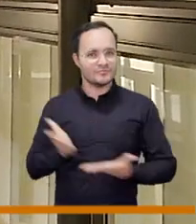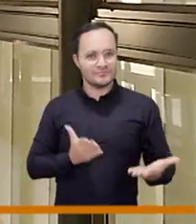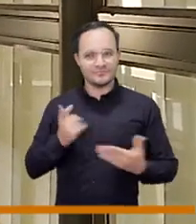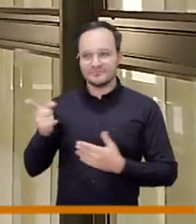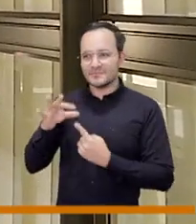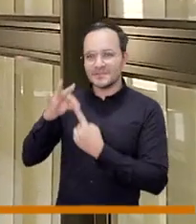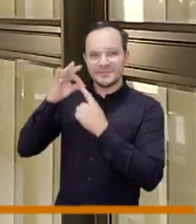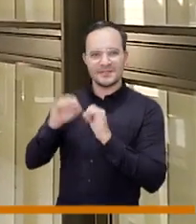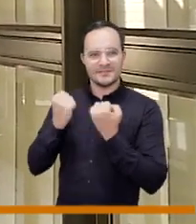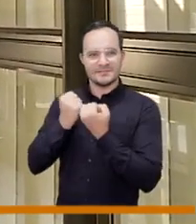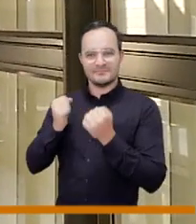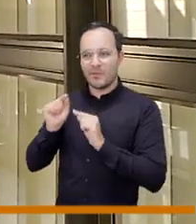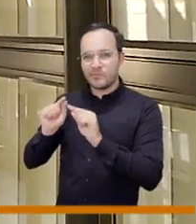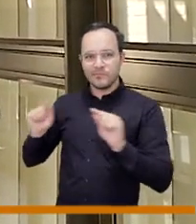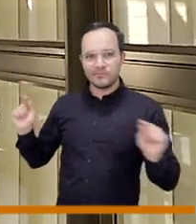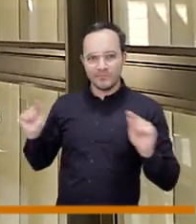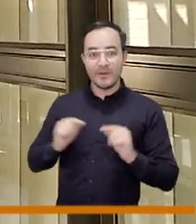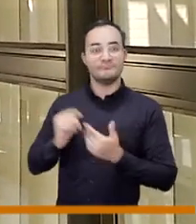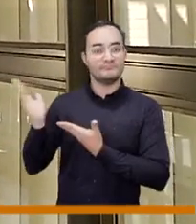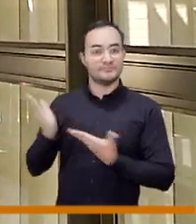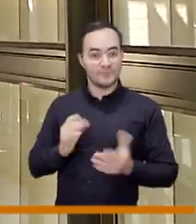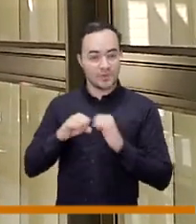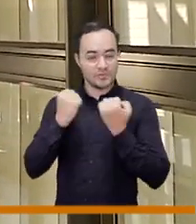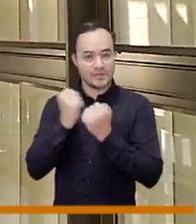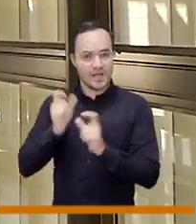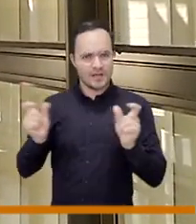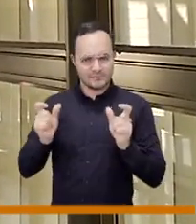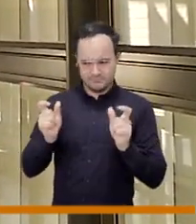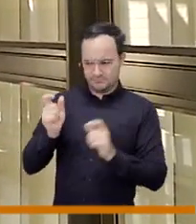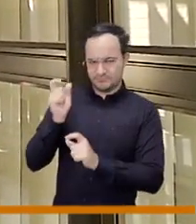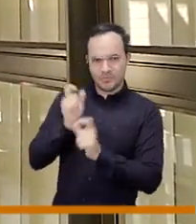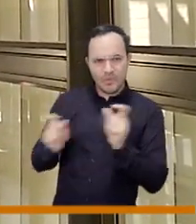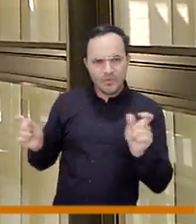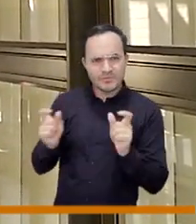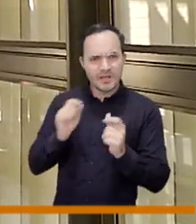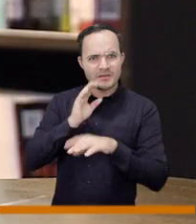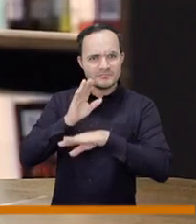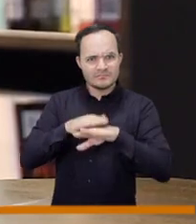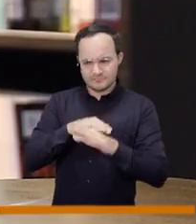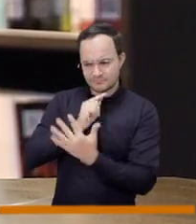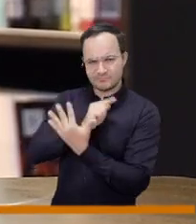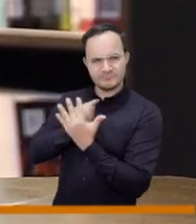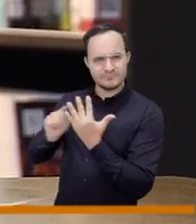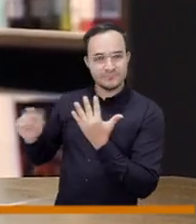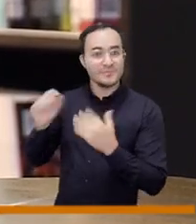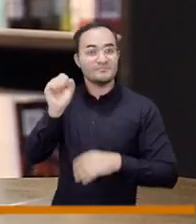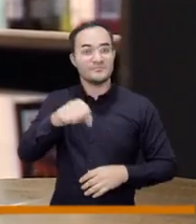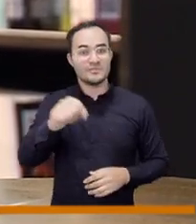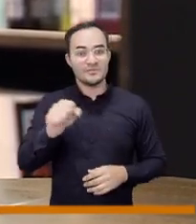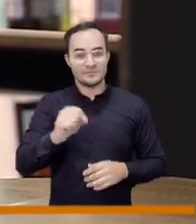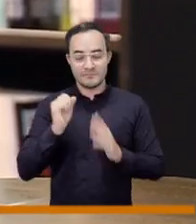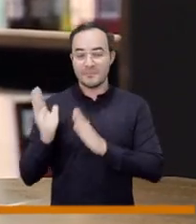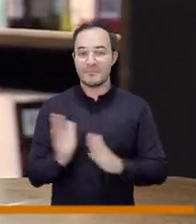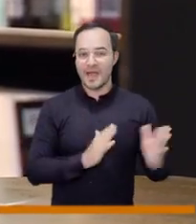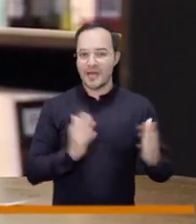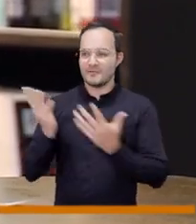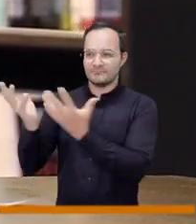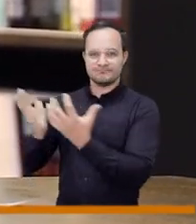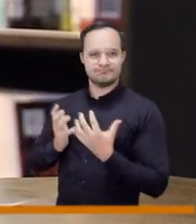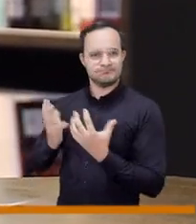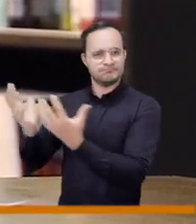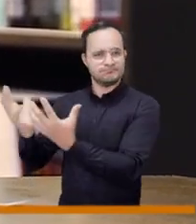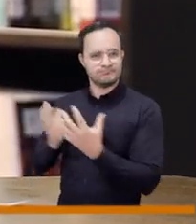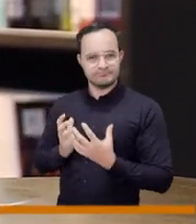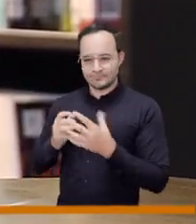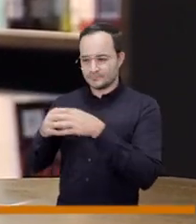anfitriones de nuestro espacio de hoy y bueno dijimos bien anfitriones porque de hoy hasta finalizar